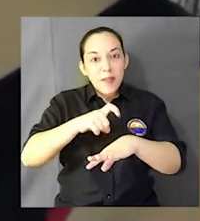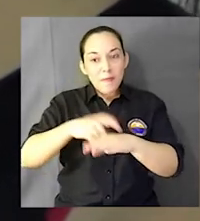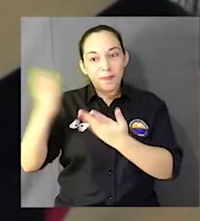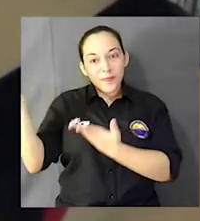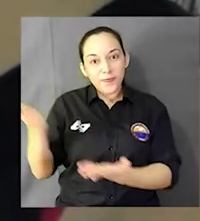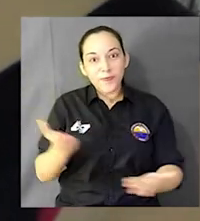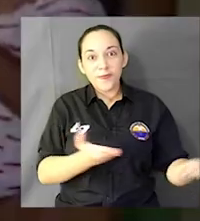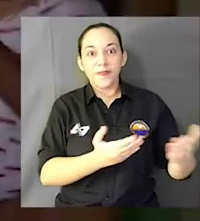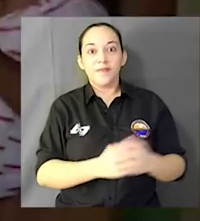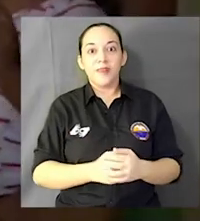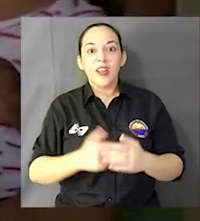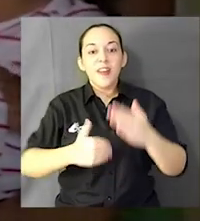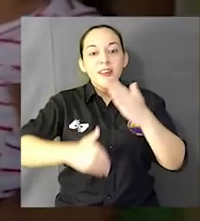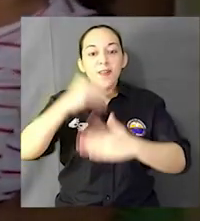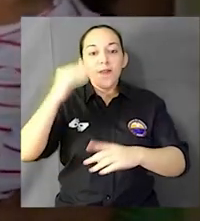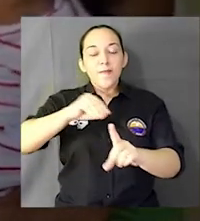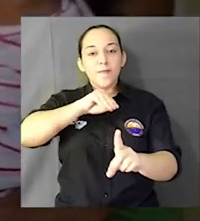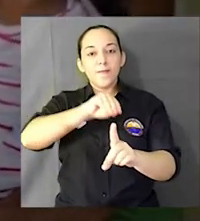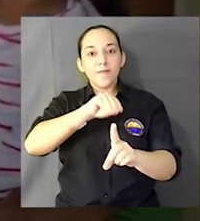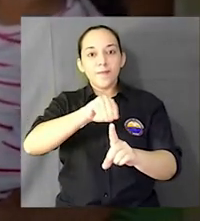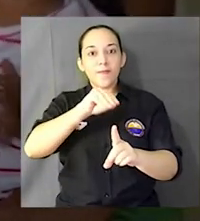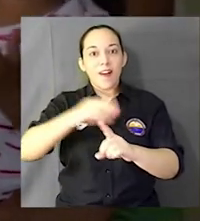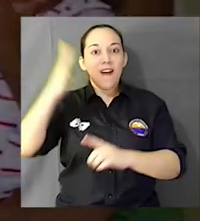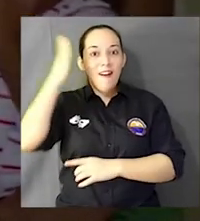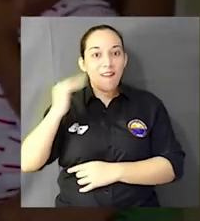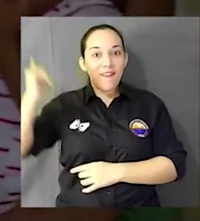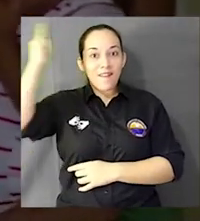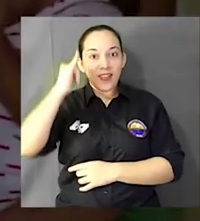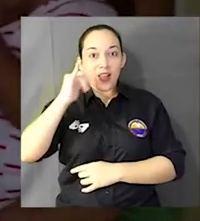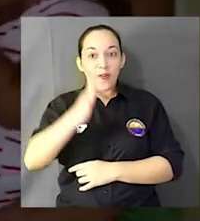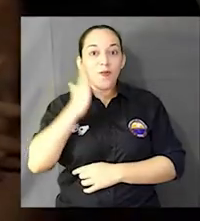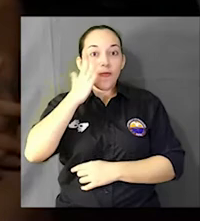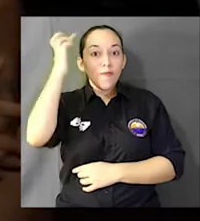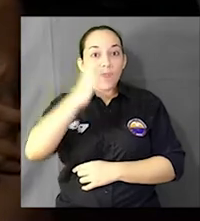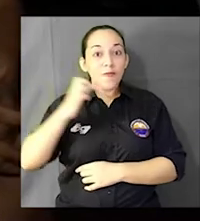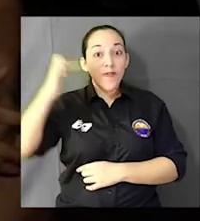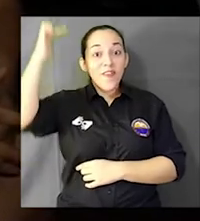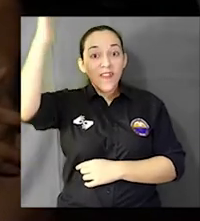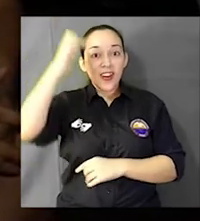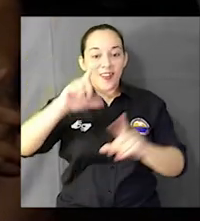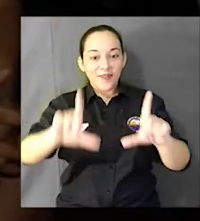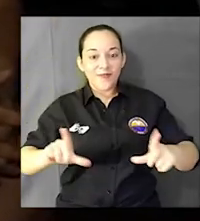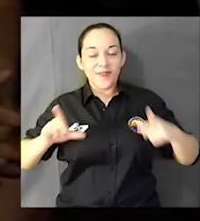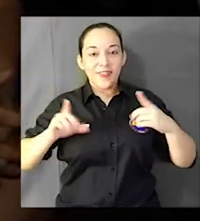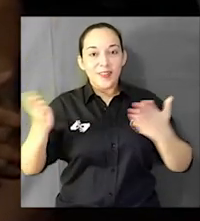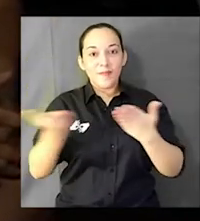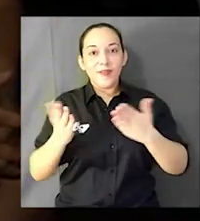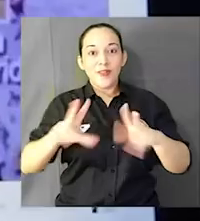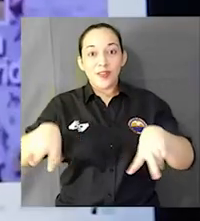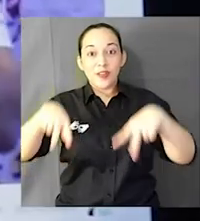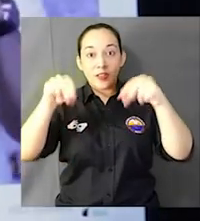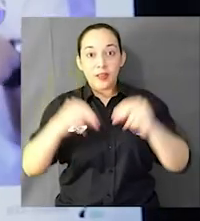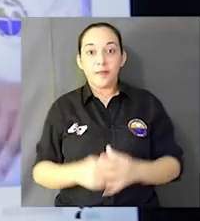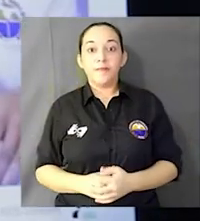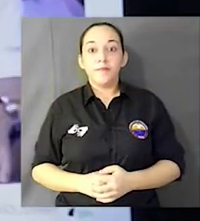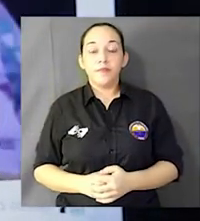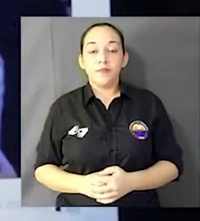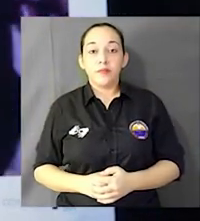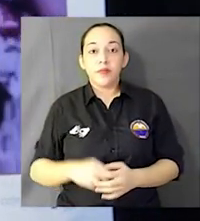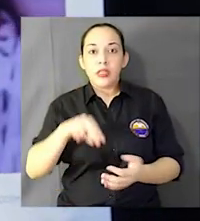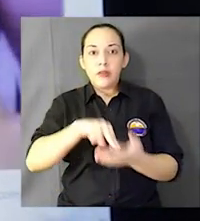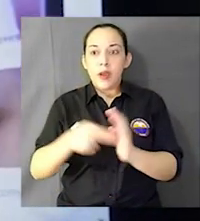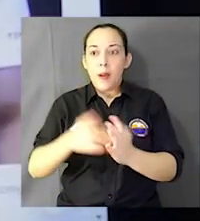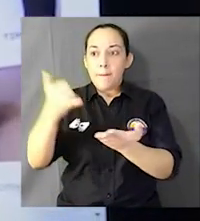a disfrutar de este importante momento, el inicio de su formación académica que los llevará a ser profesionales al servicio de la sociedad.